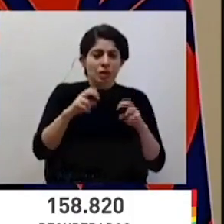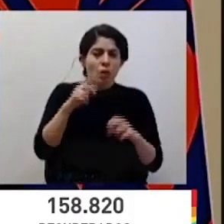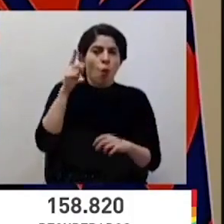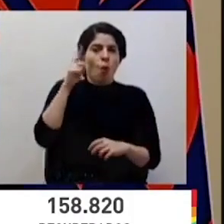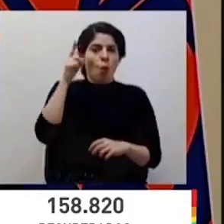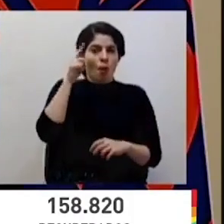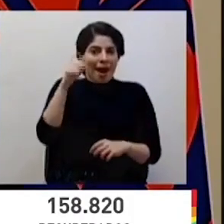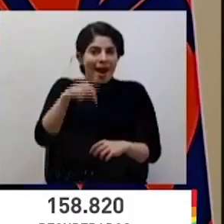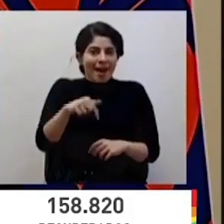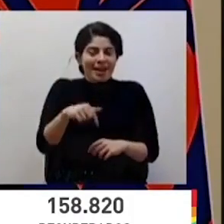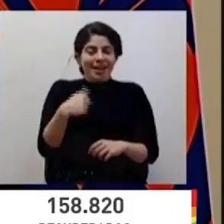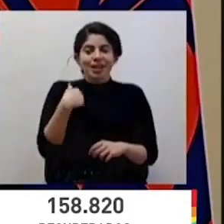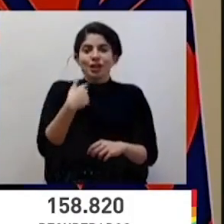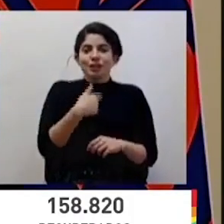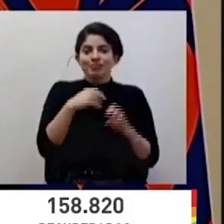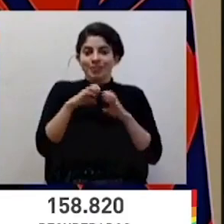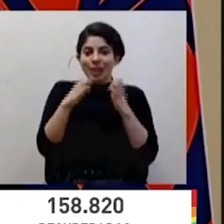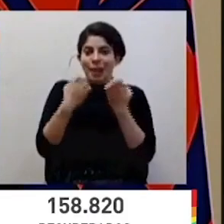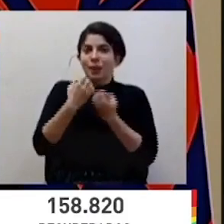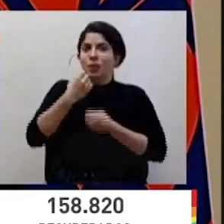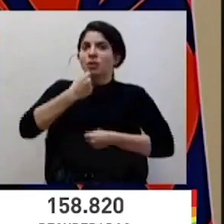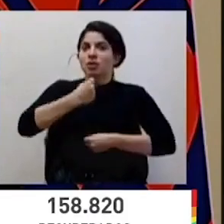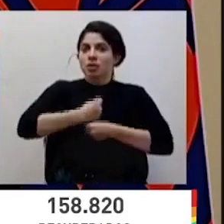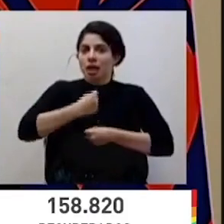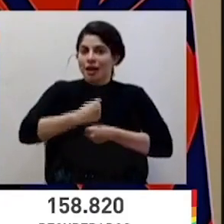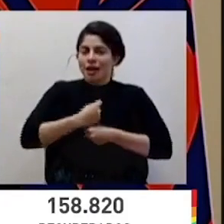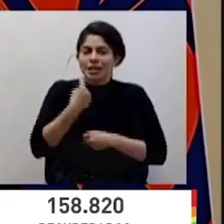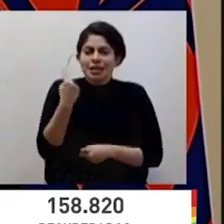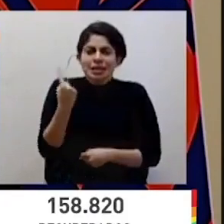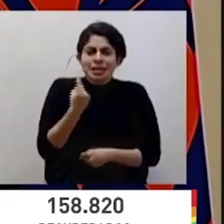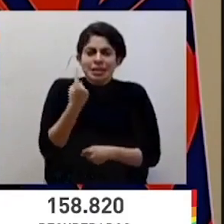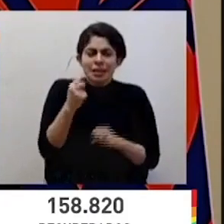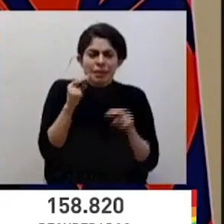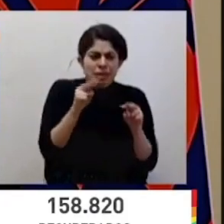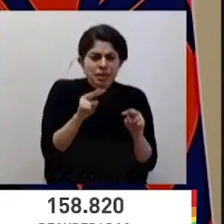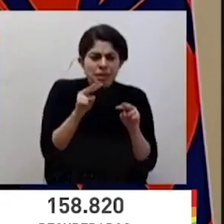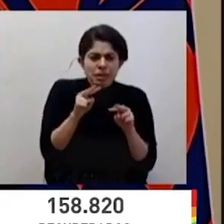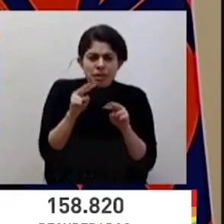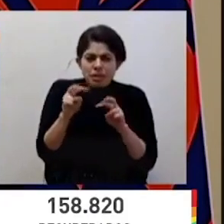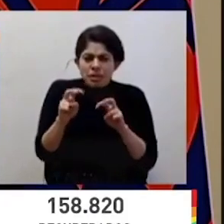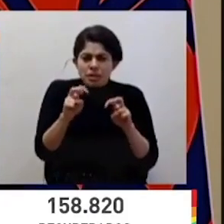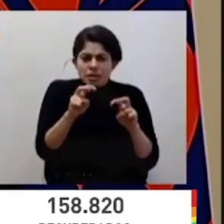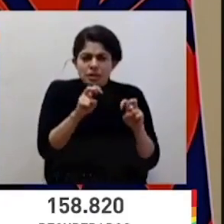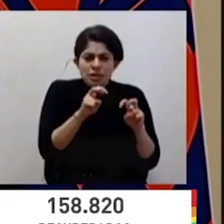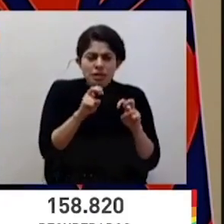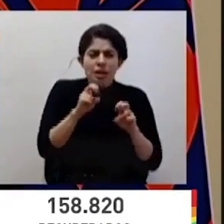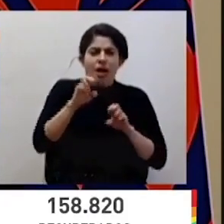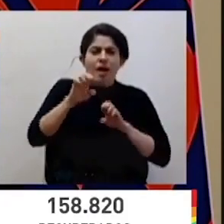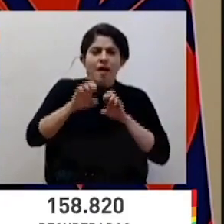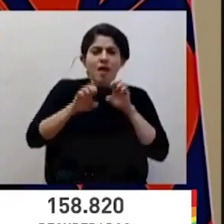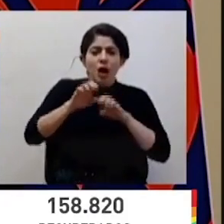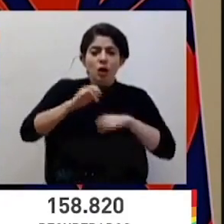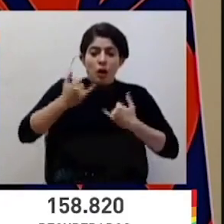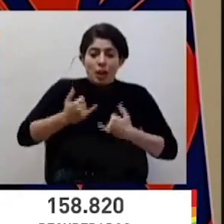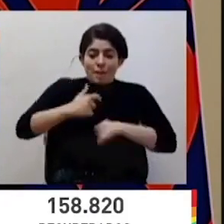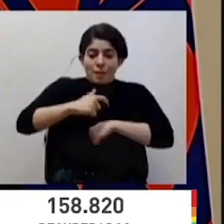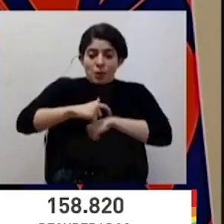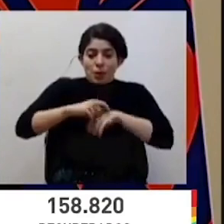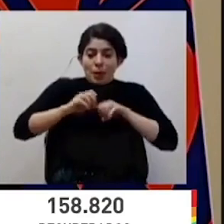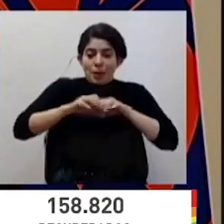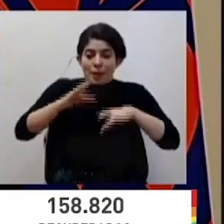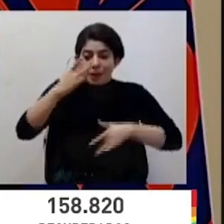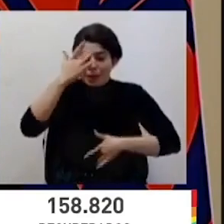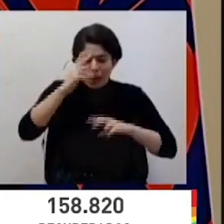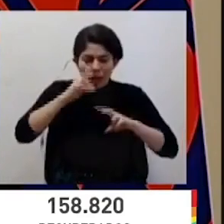aquí nosotros estamos como equipo de trabajo también siempre a la expectativa de la evaluación del momento epidemiológico